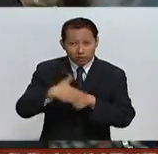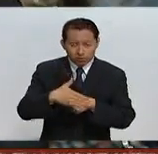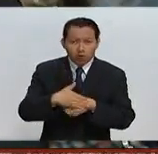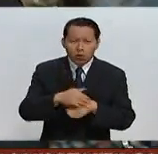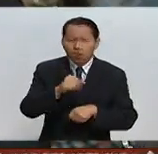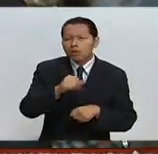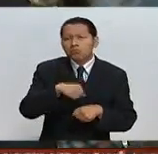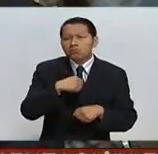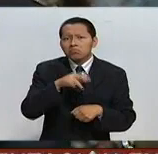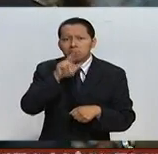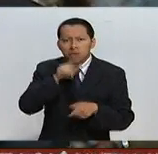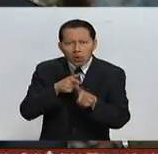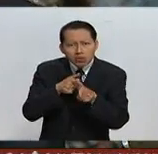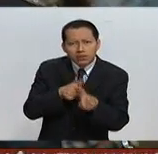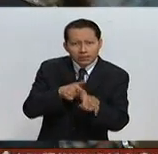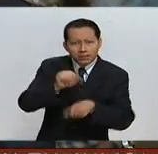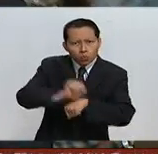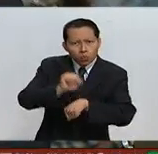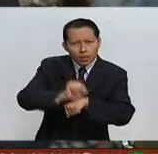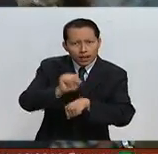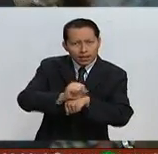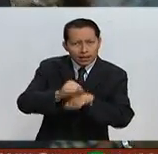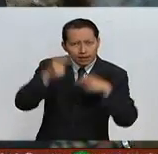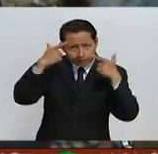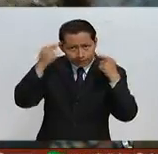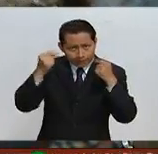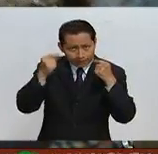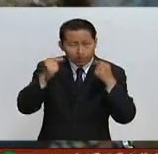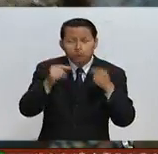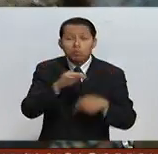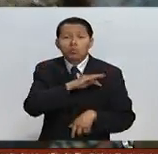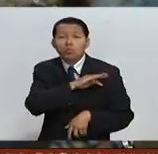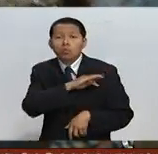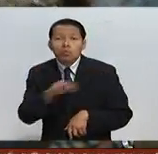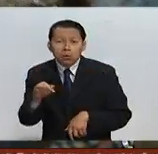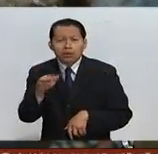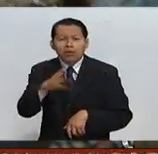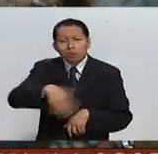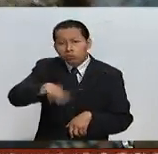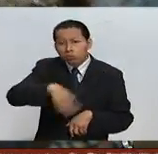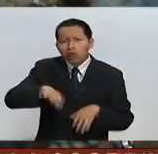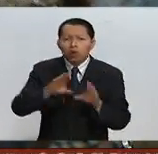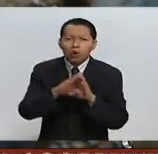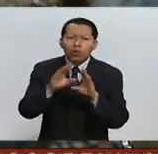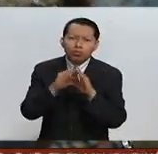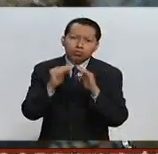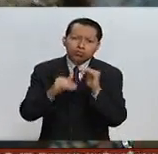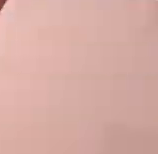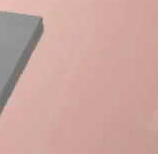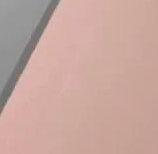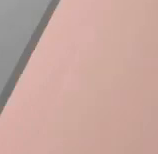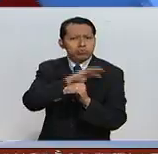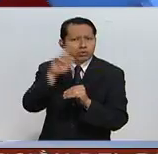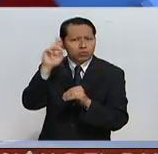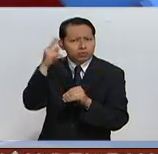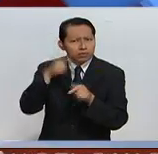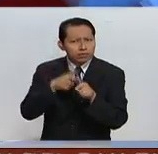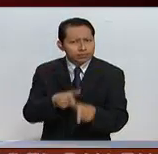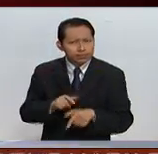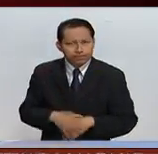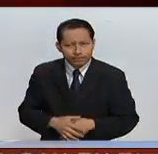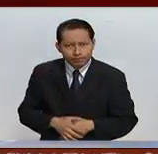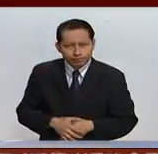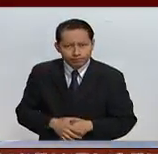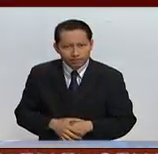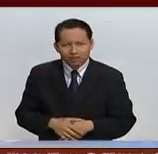secundaria habiendo terminado la secundaria podrán encontrar alternativas de educación superior. ¿Qué es